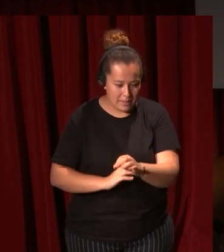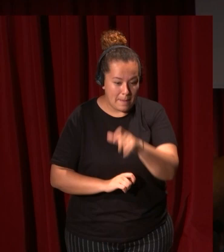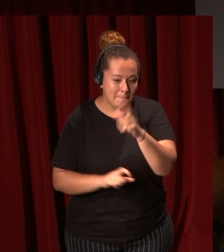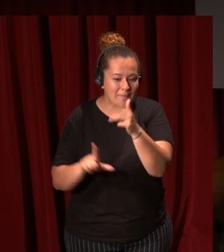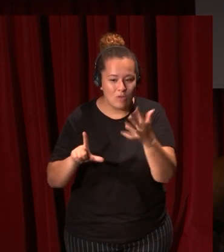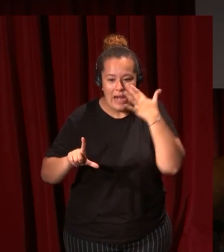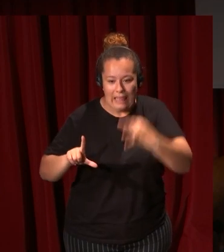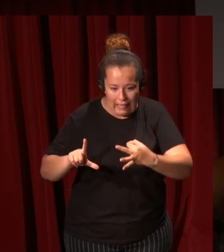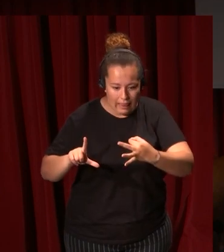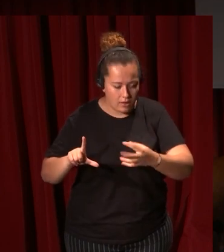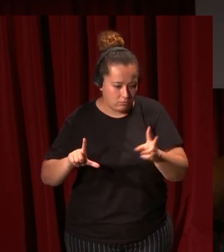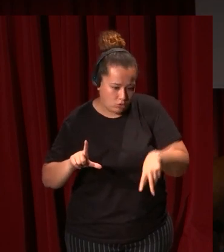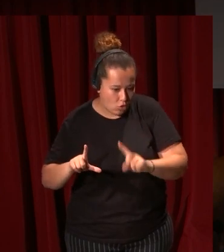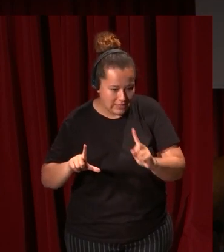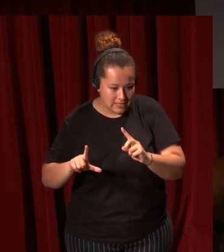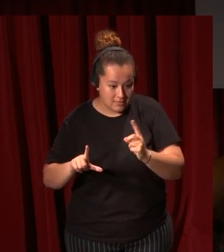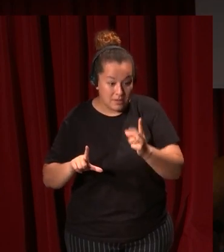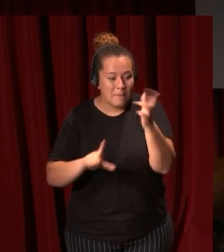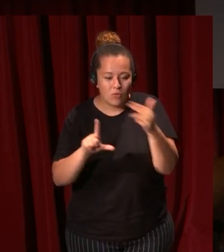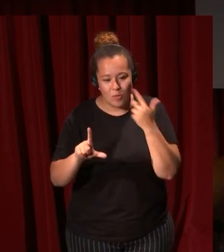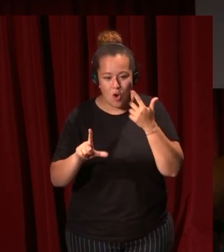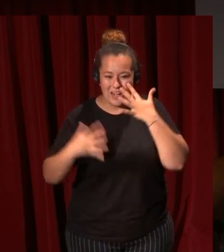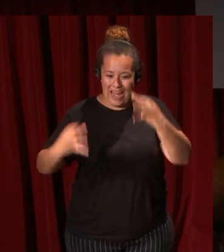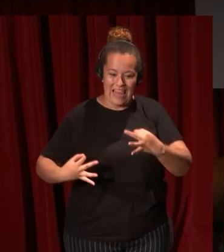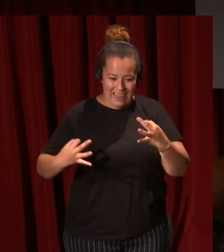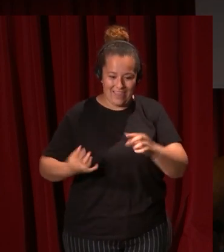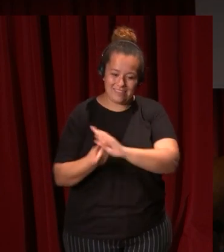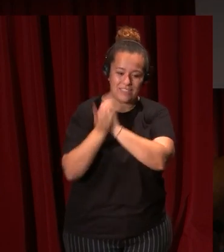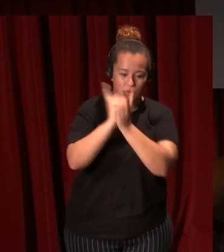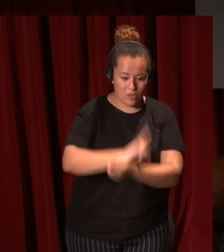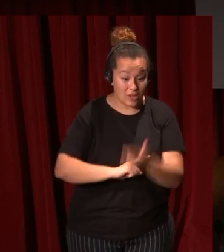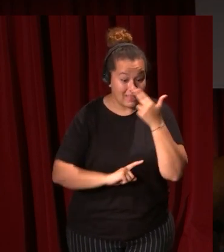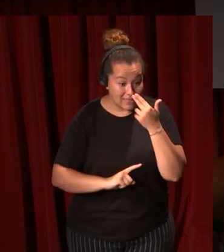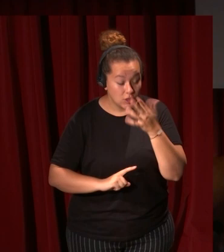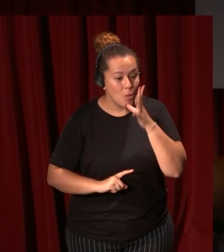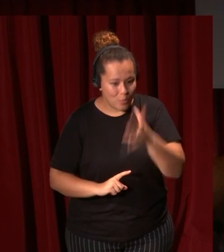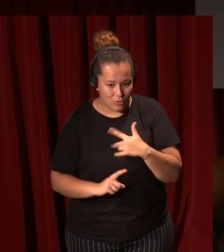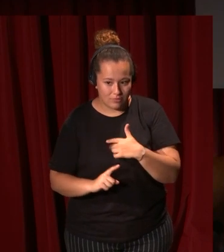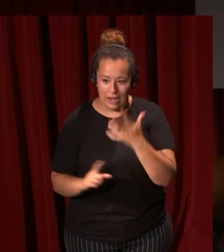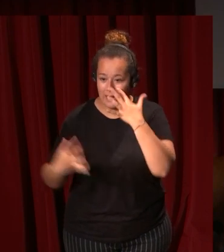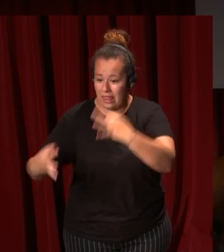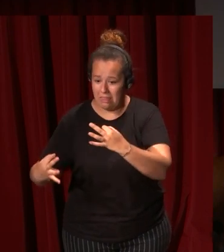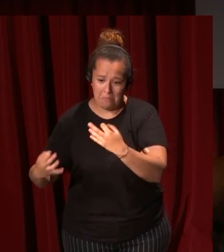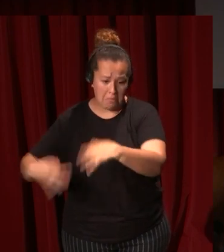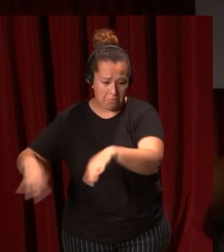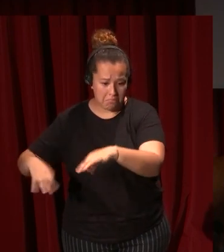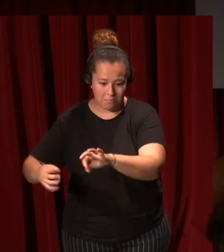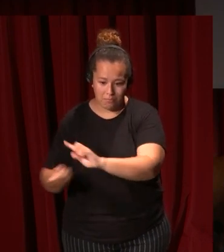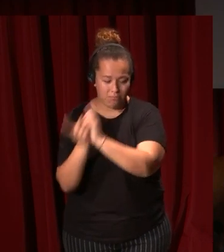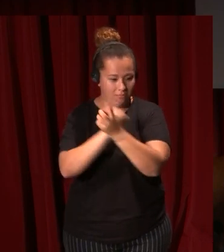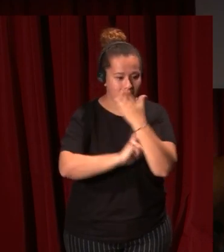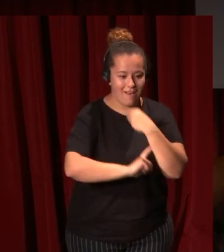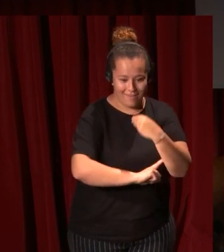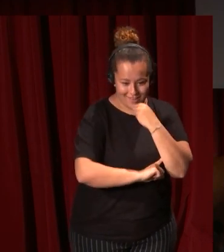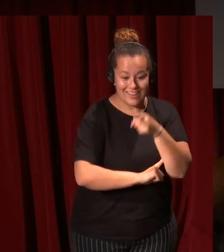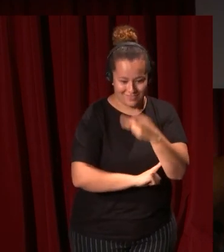definición la pintura es una transformación de la realidad que tiene interés precisamente por haberse transformado en arte no hay un término mejor